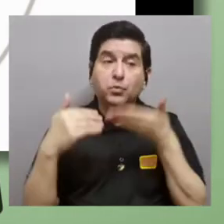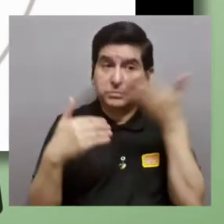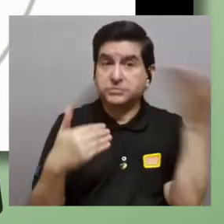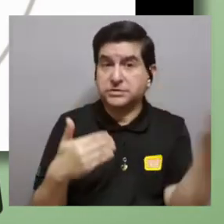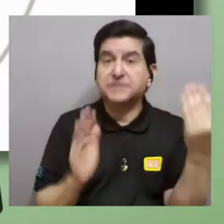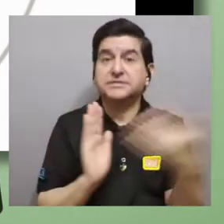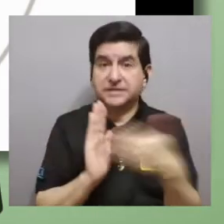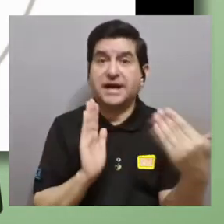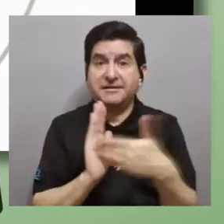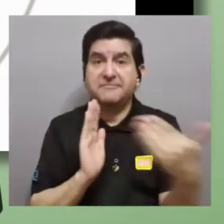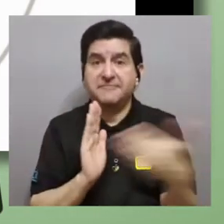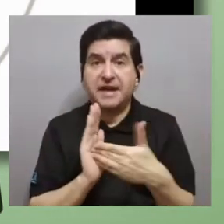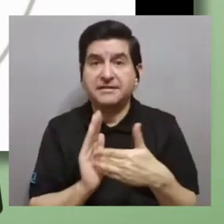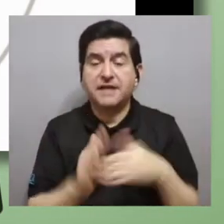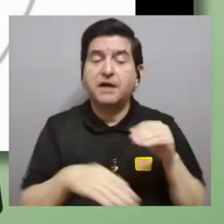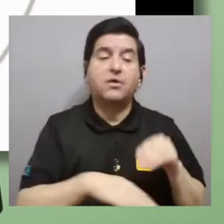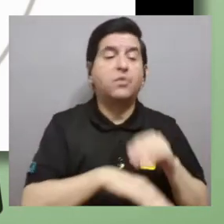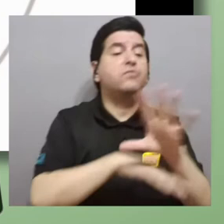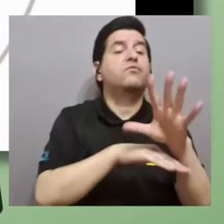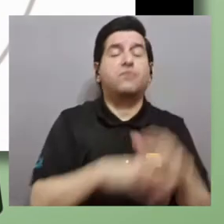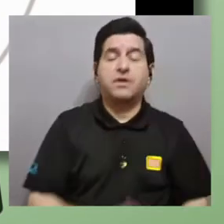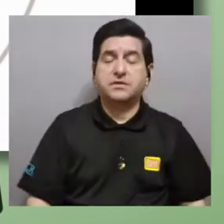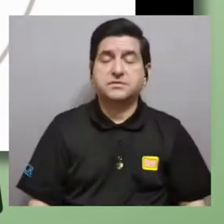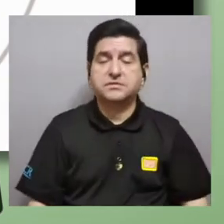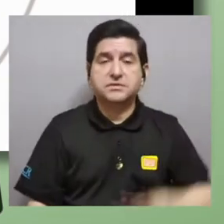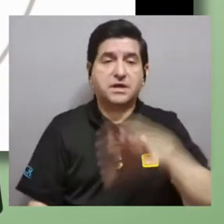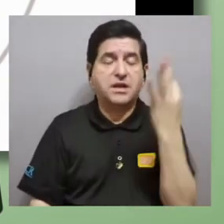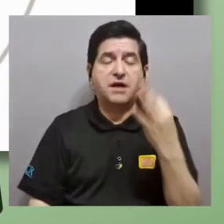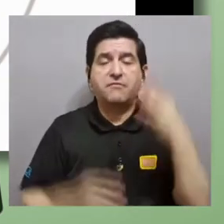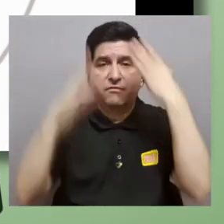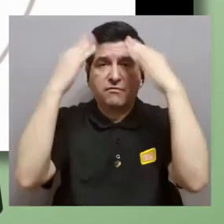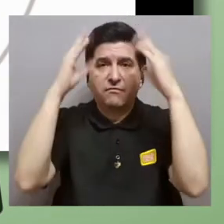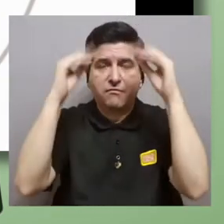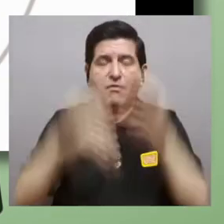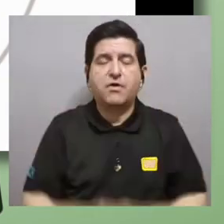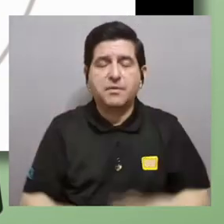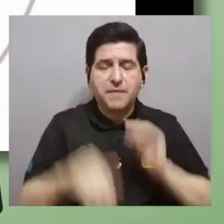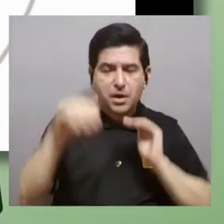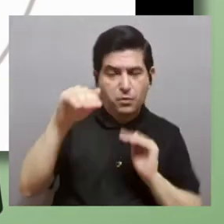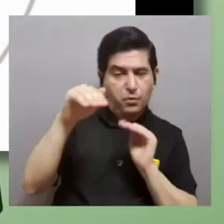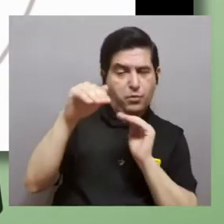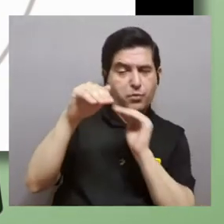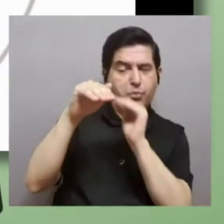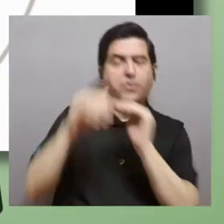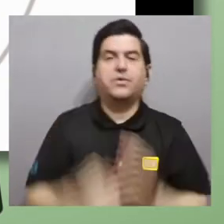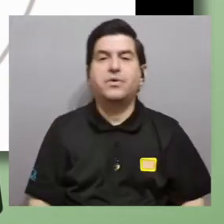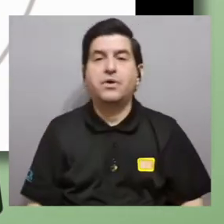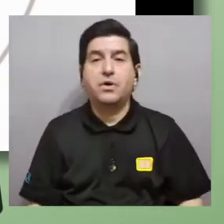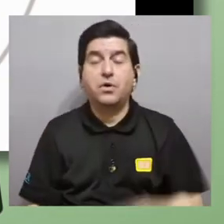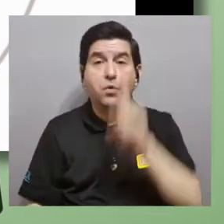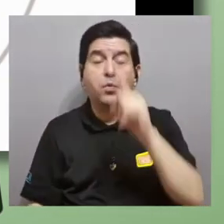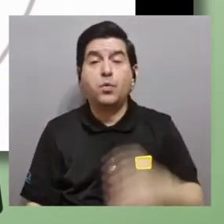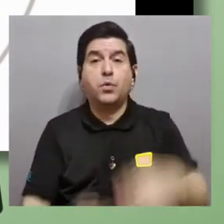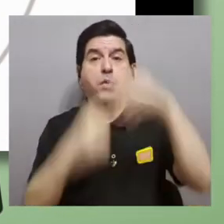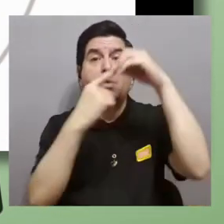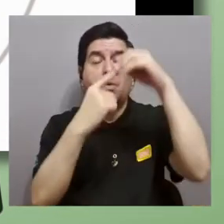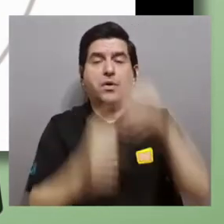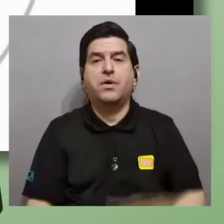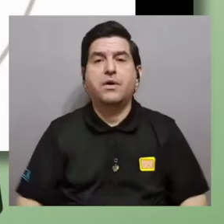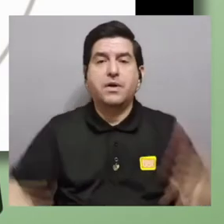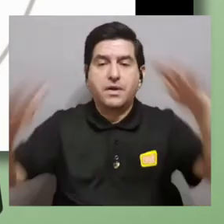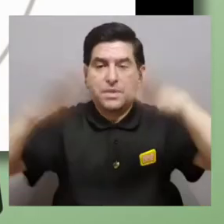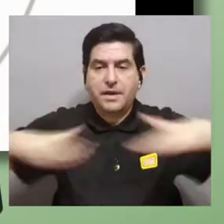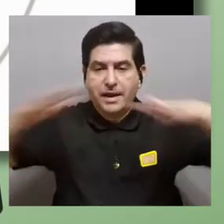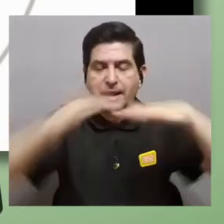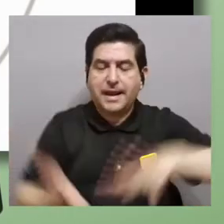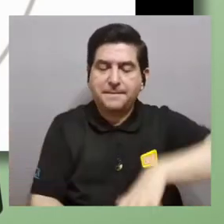muchos factores que afectan que influyen sobre cómo almacenamos esa información en este caso uno primordial es